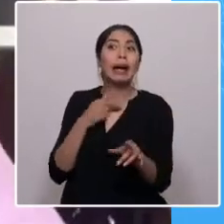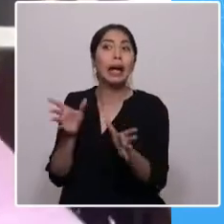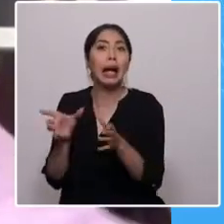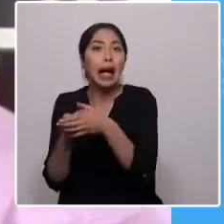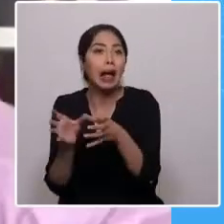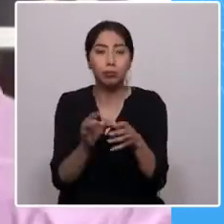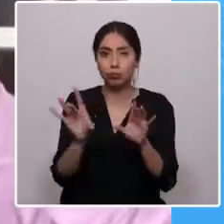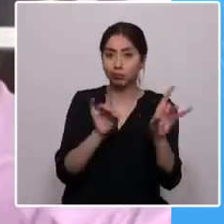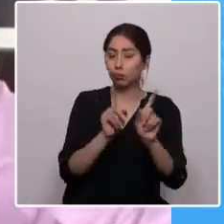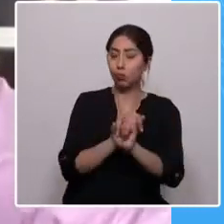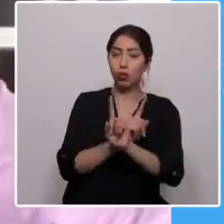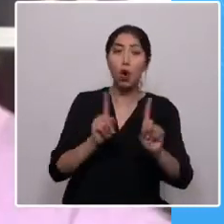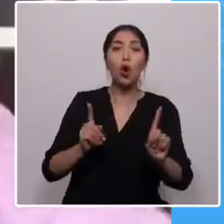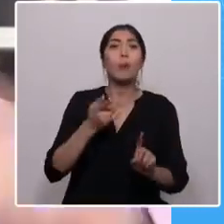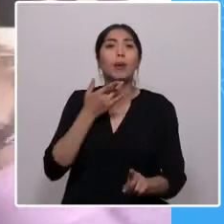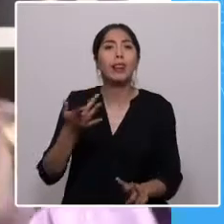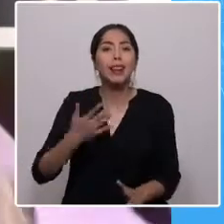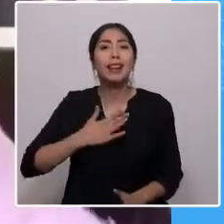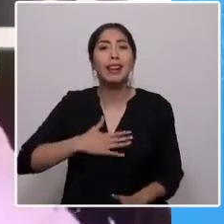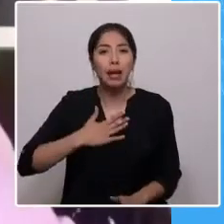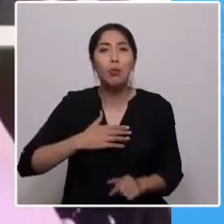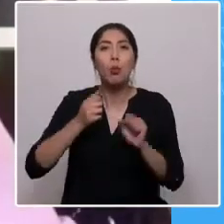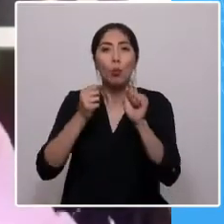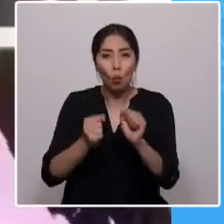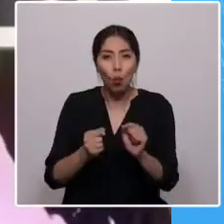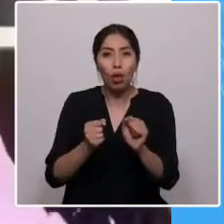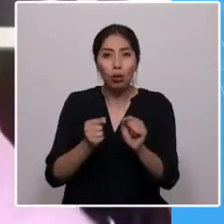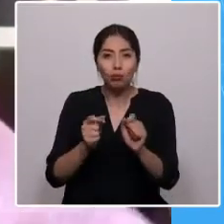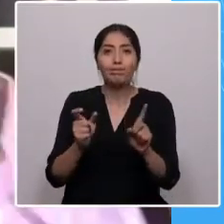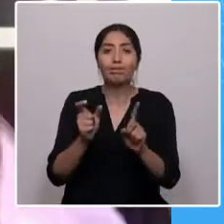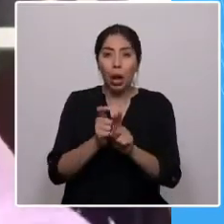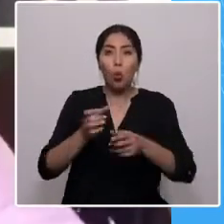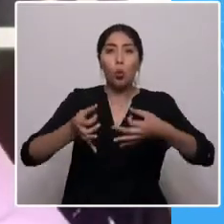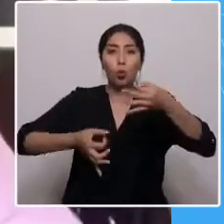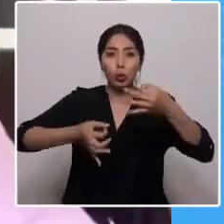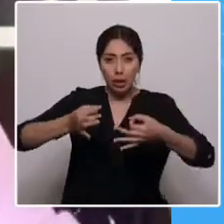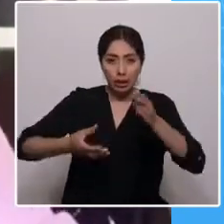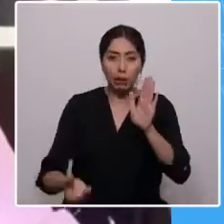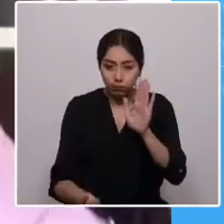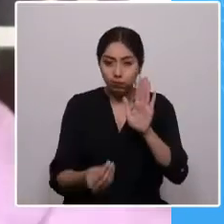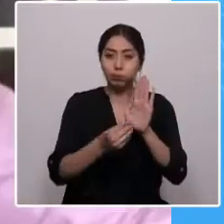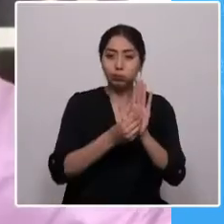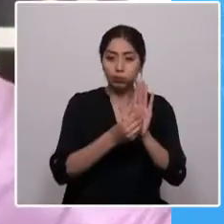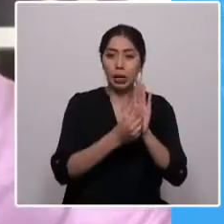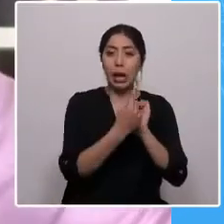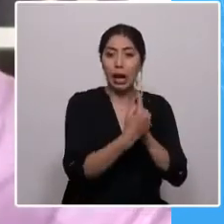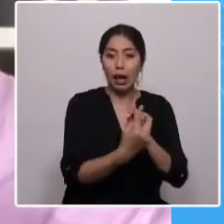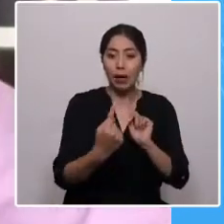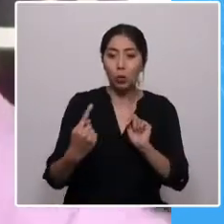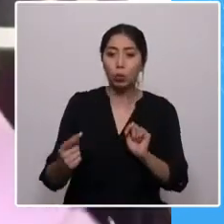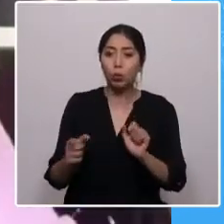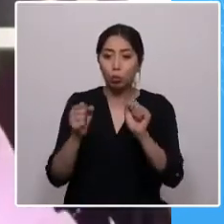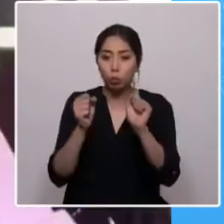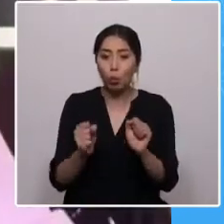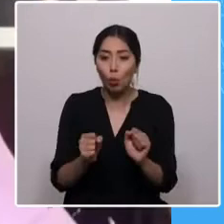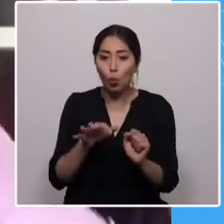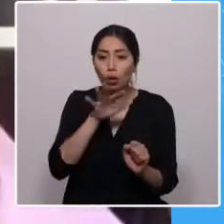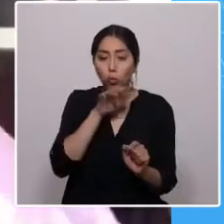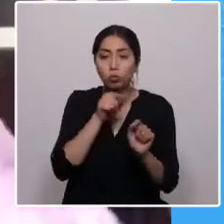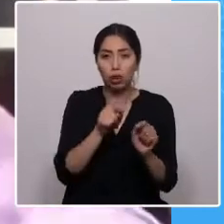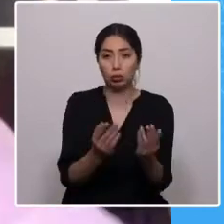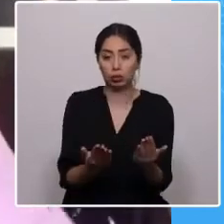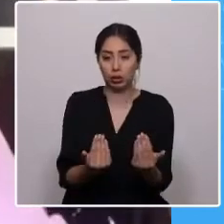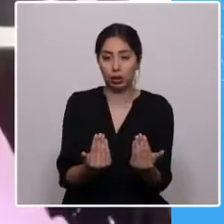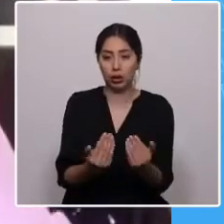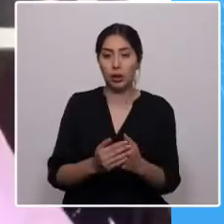Porque queremos poder plasmar el concepto de la justicia terrenal. De cada cual según sus capacidades y a cada quien según sus necesidades. Y por